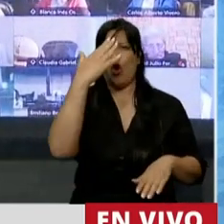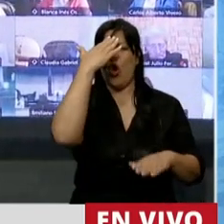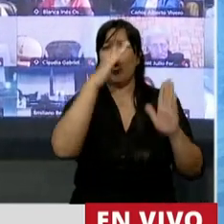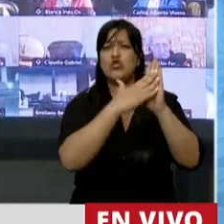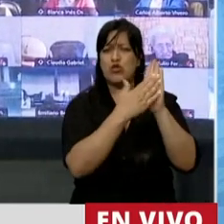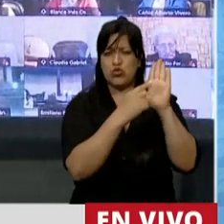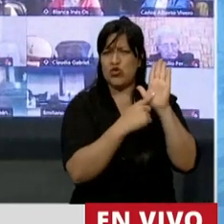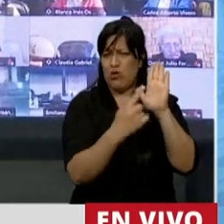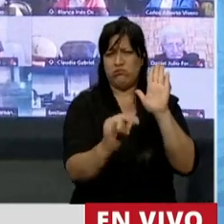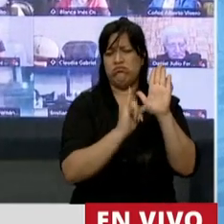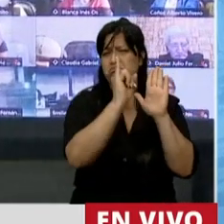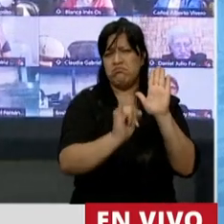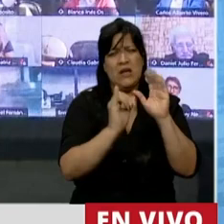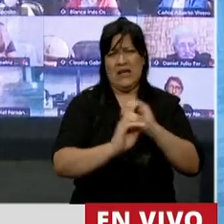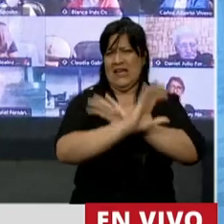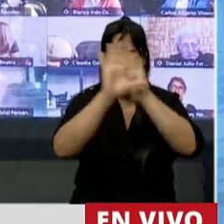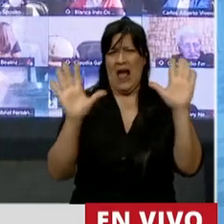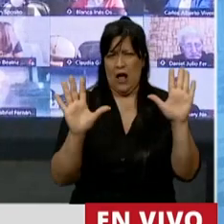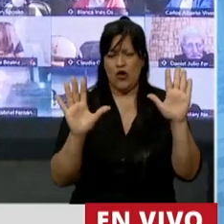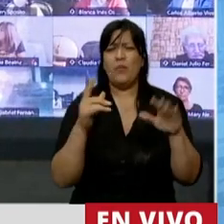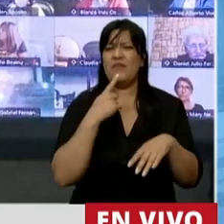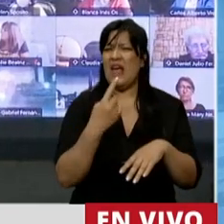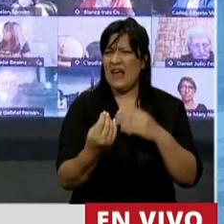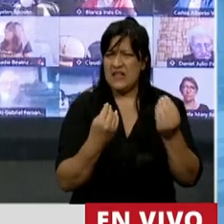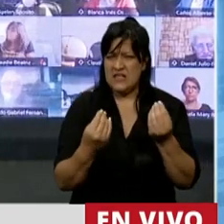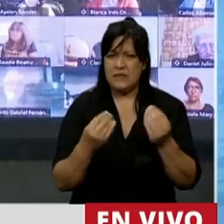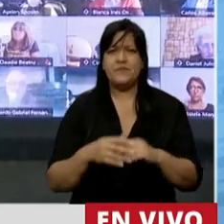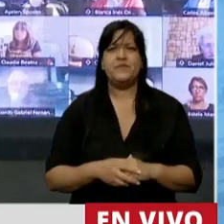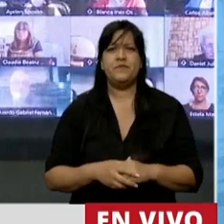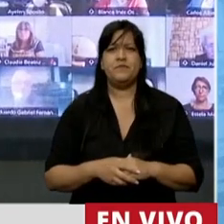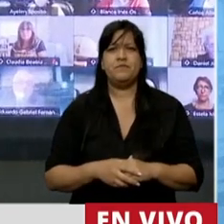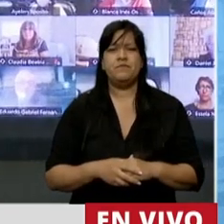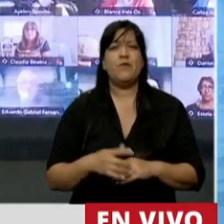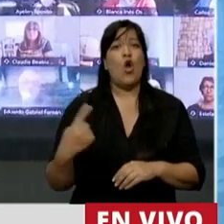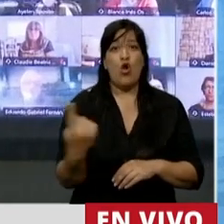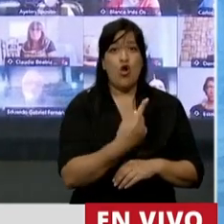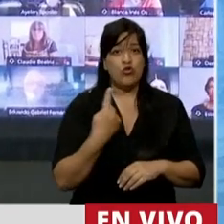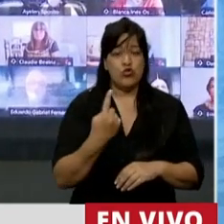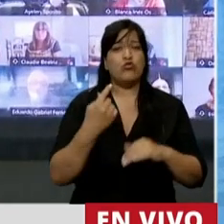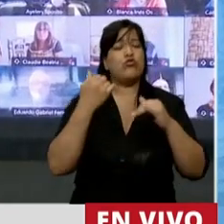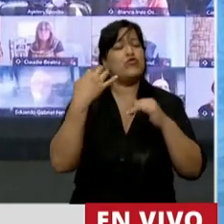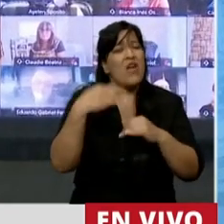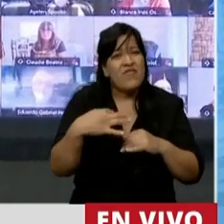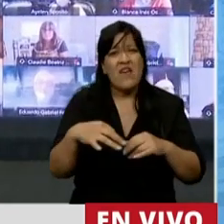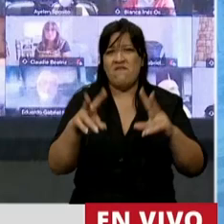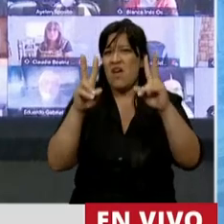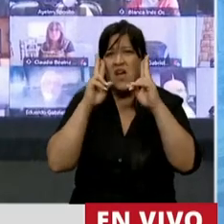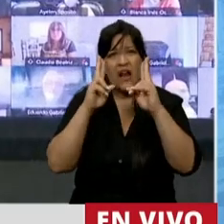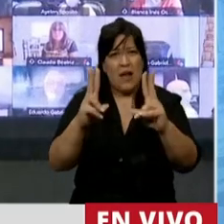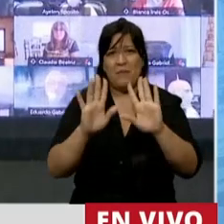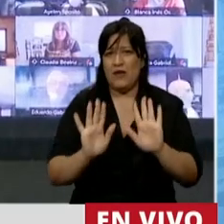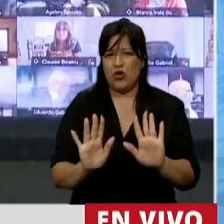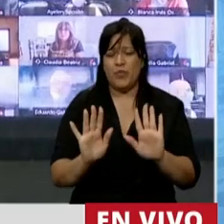precisa por cuanto nosotros tenemos que respetar la